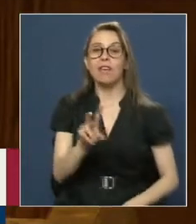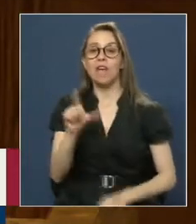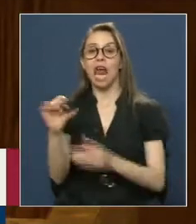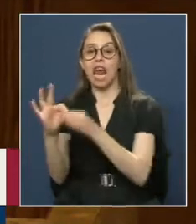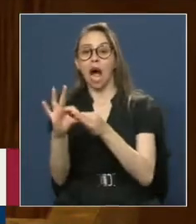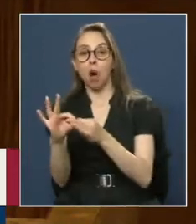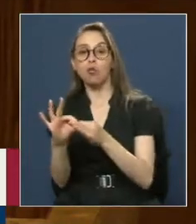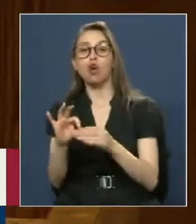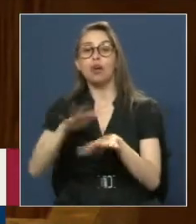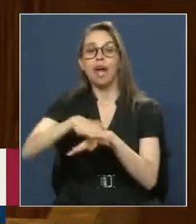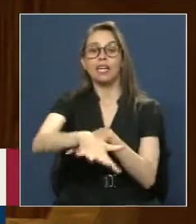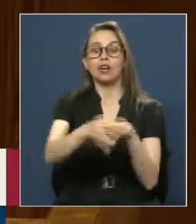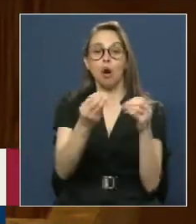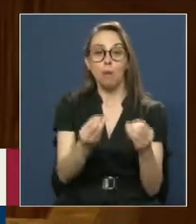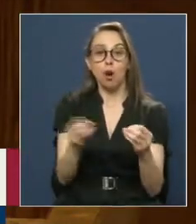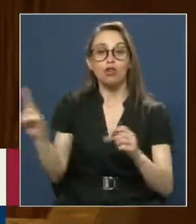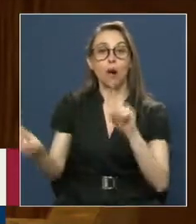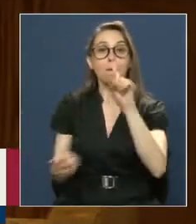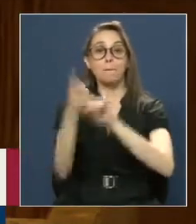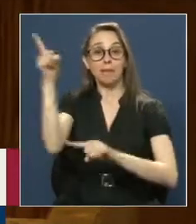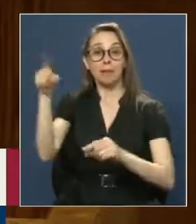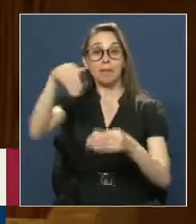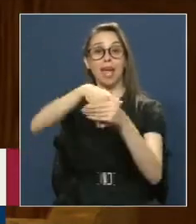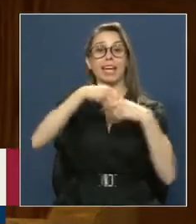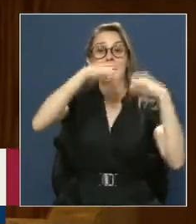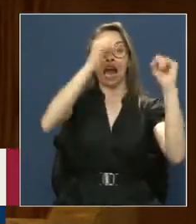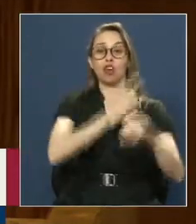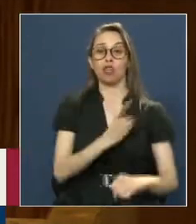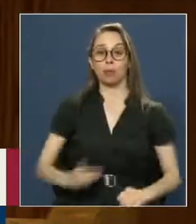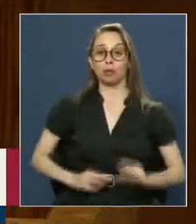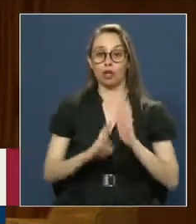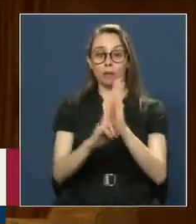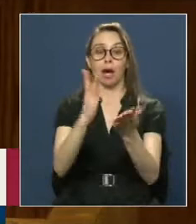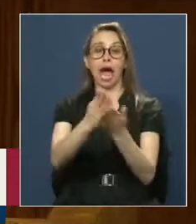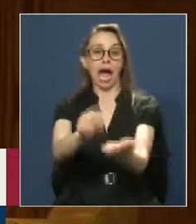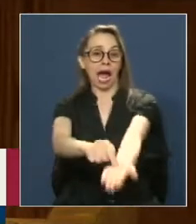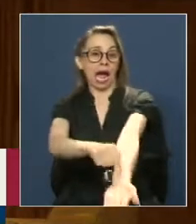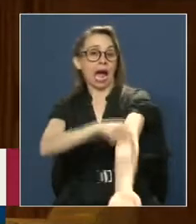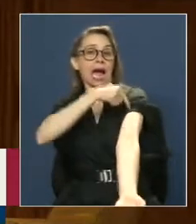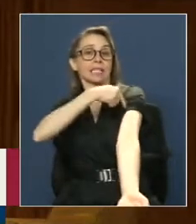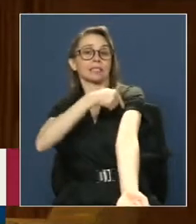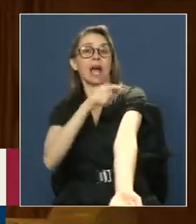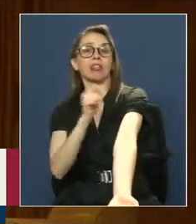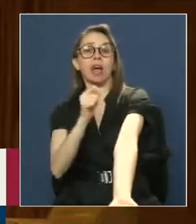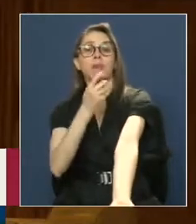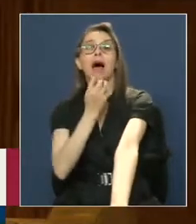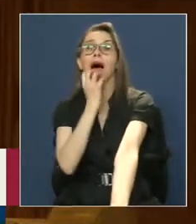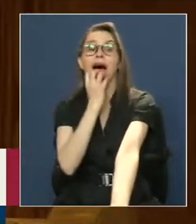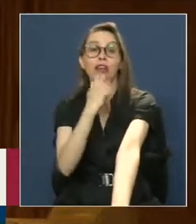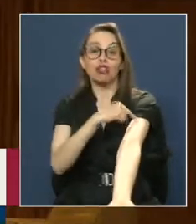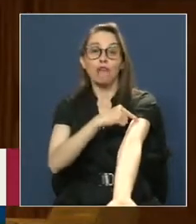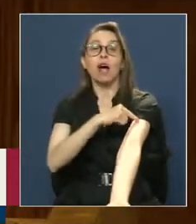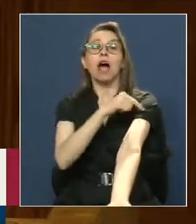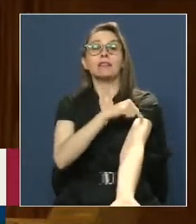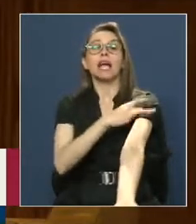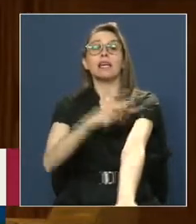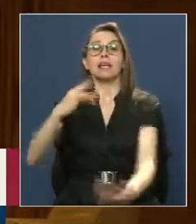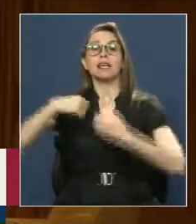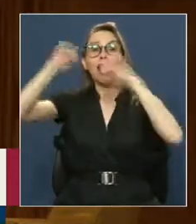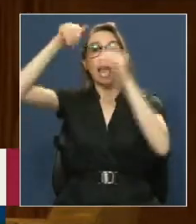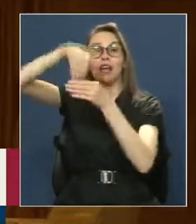Unión Y Río Bueno Su primera Representación Hasta Tarapacá Y Antofagasta Que sirviera Desde el Senado